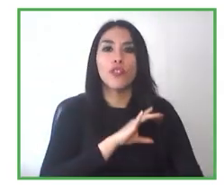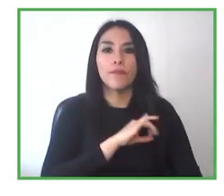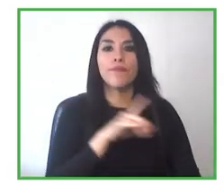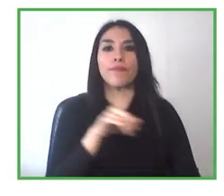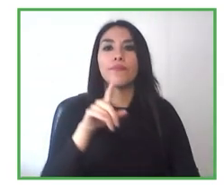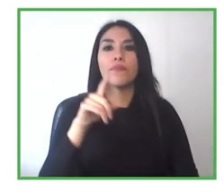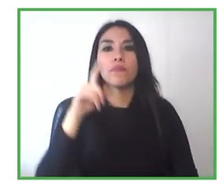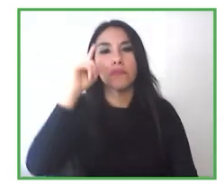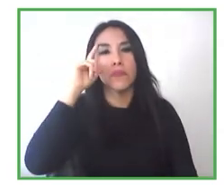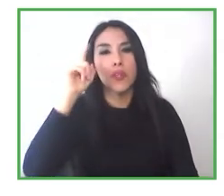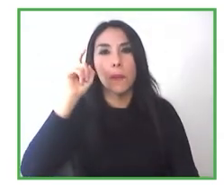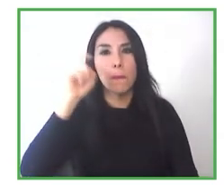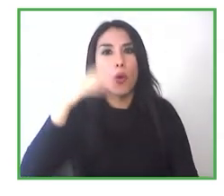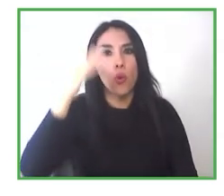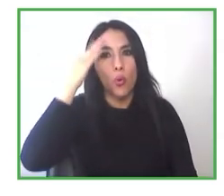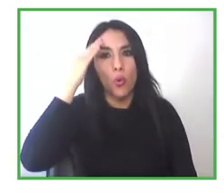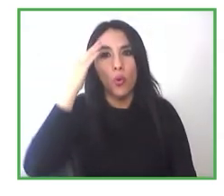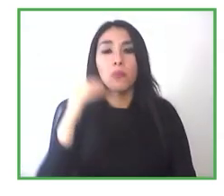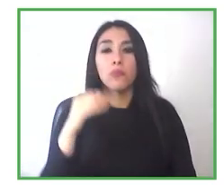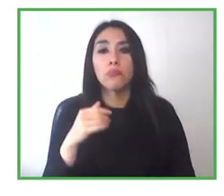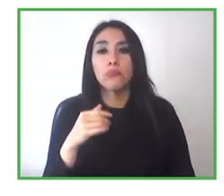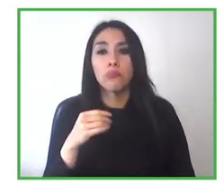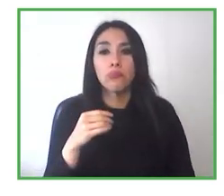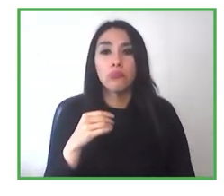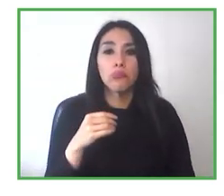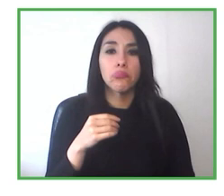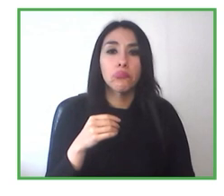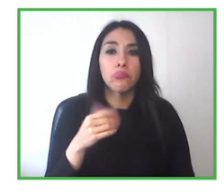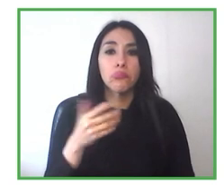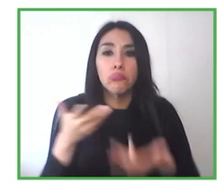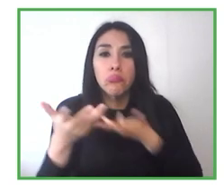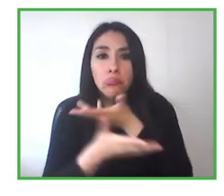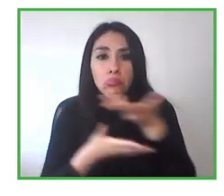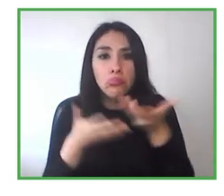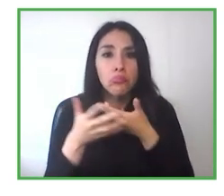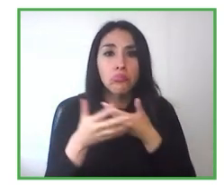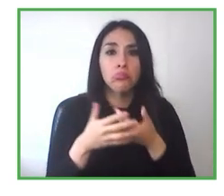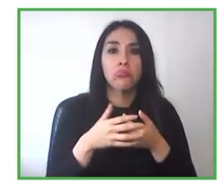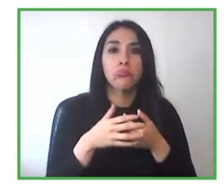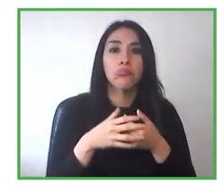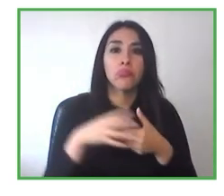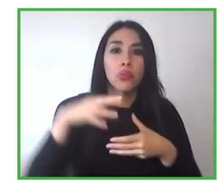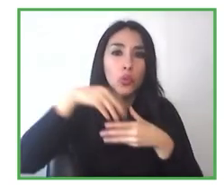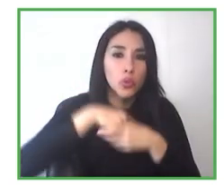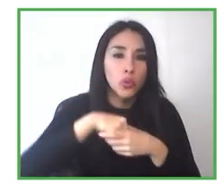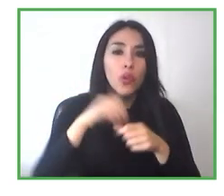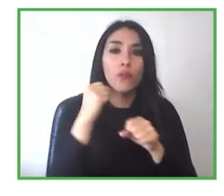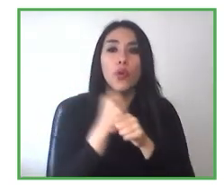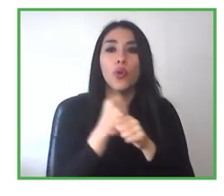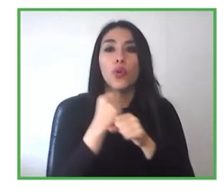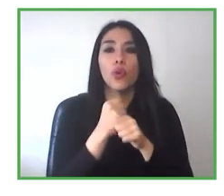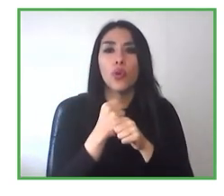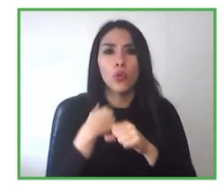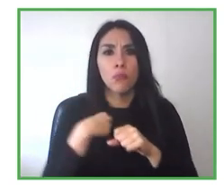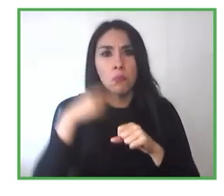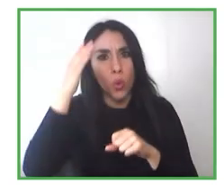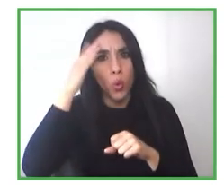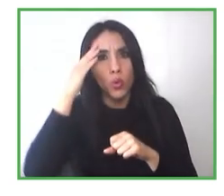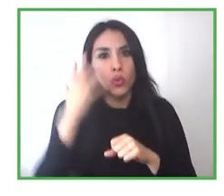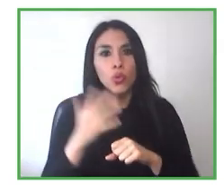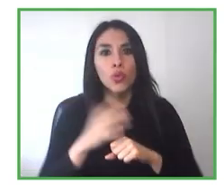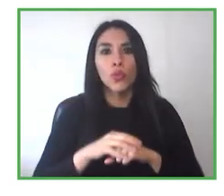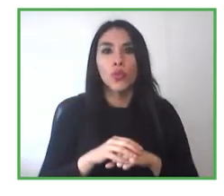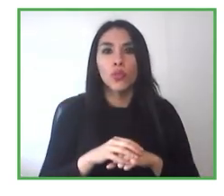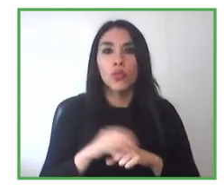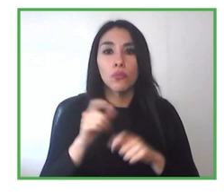conocimientos, y conductas relacionadas con la inclusión laboral integral de personas con discapacidad a la empresa. Entonces, en ese